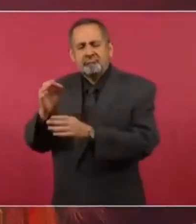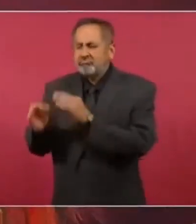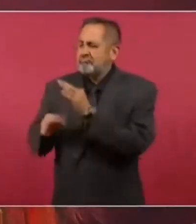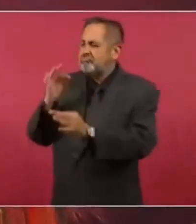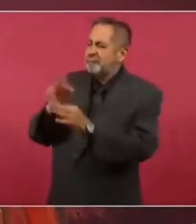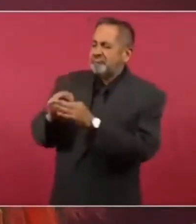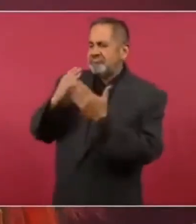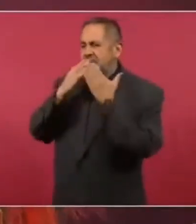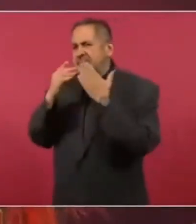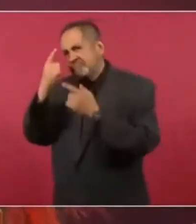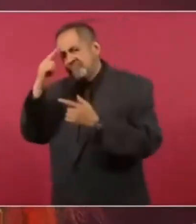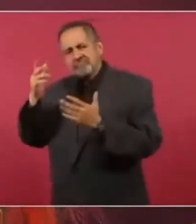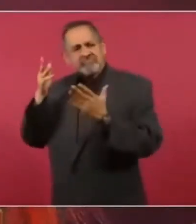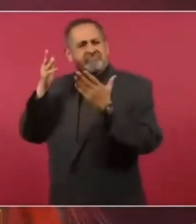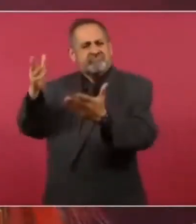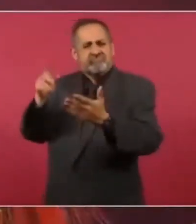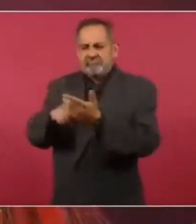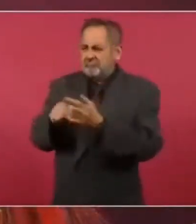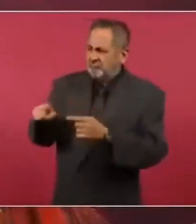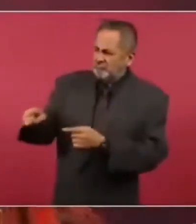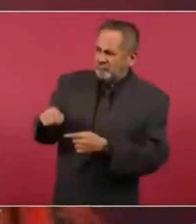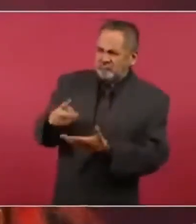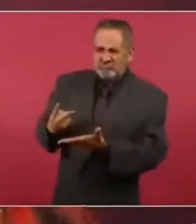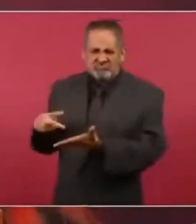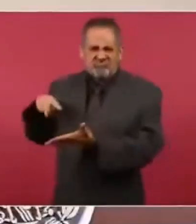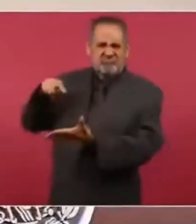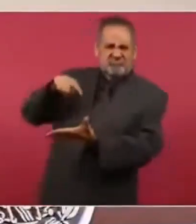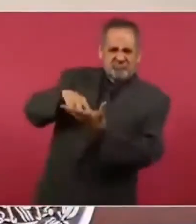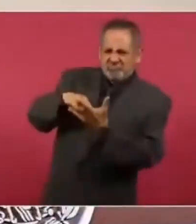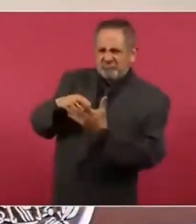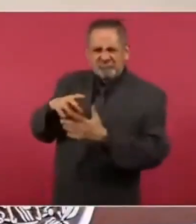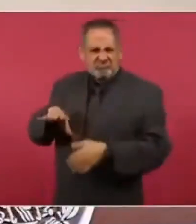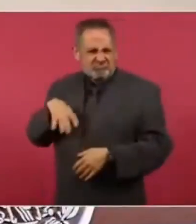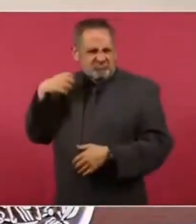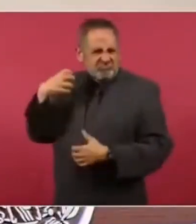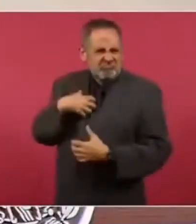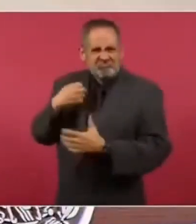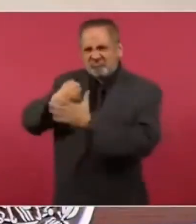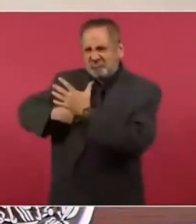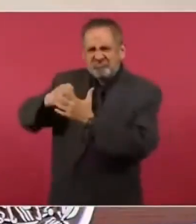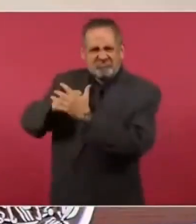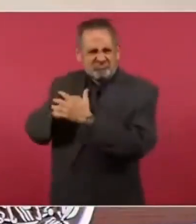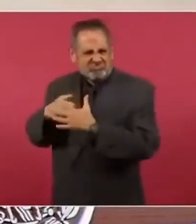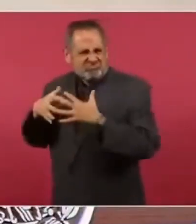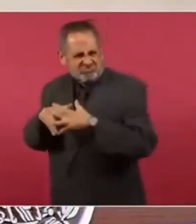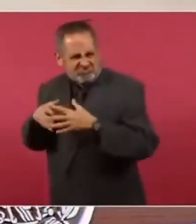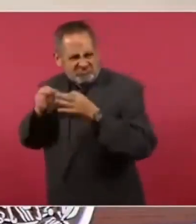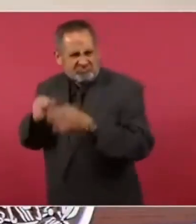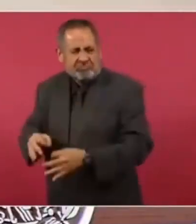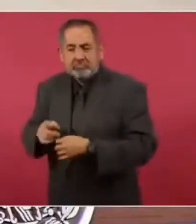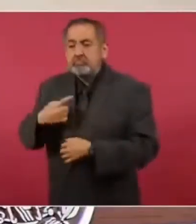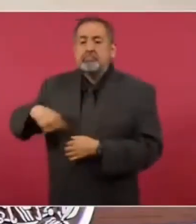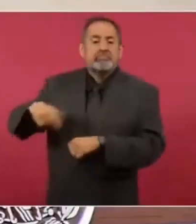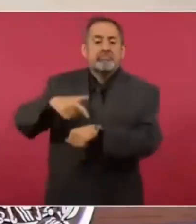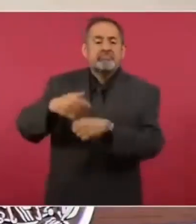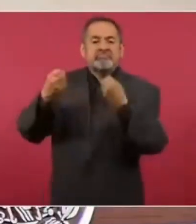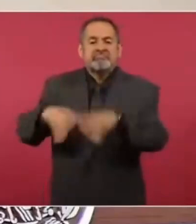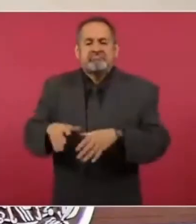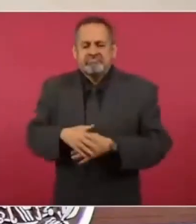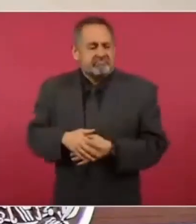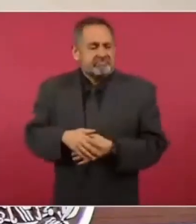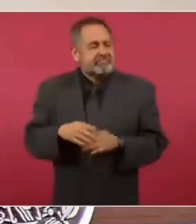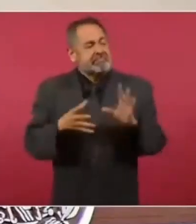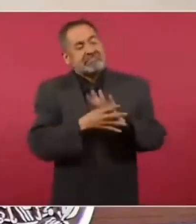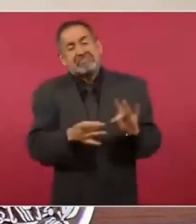y a levantar a los guerreros jaguares que adormeció el olvido. No perderemos más el tiempo, lo prometo, en contar